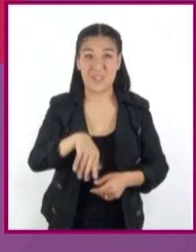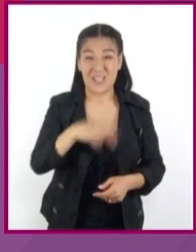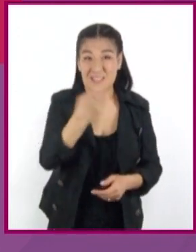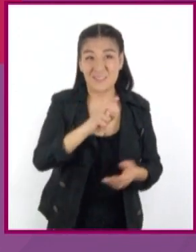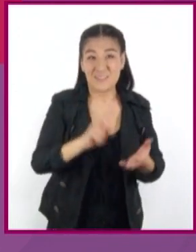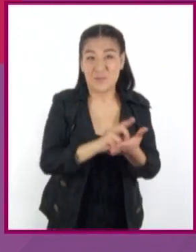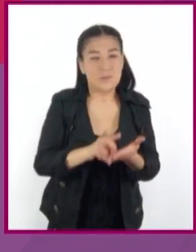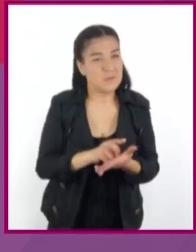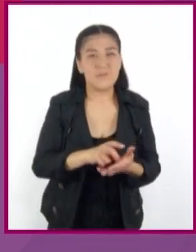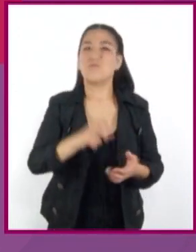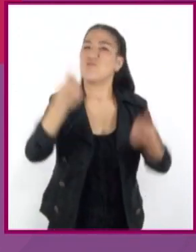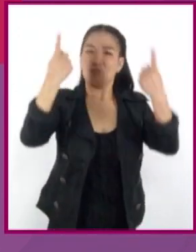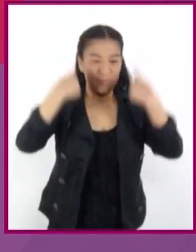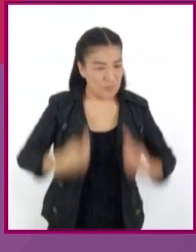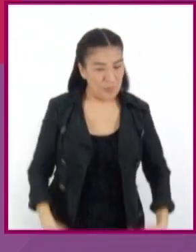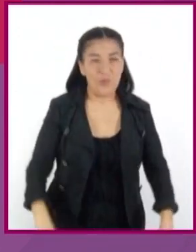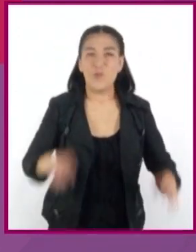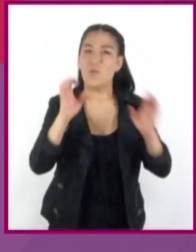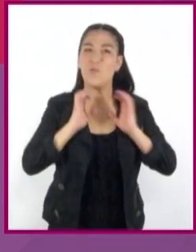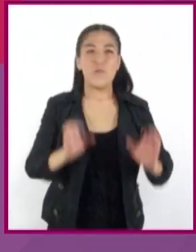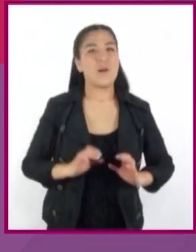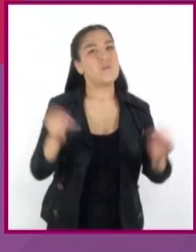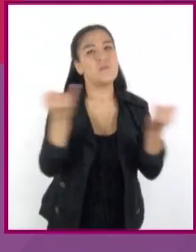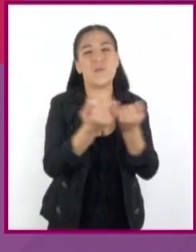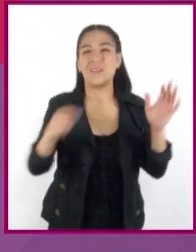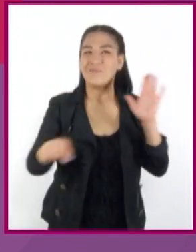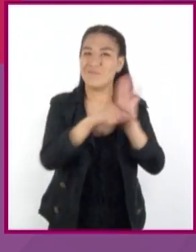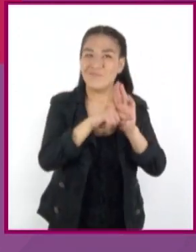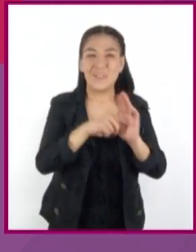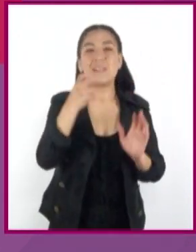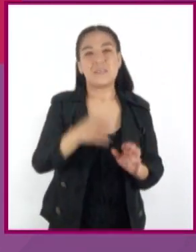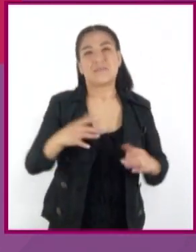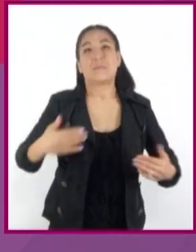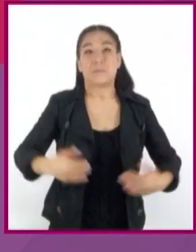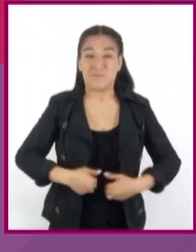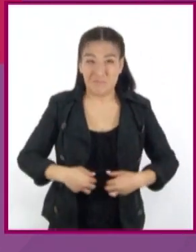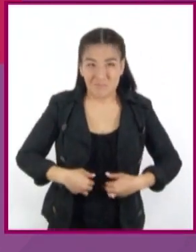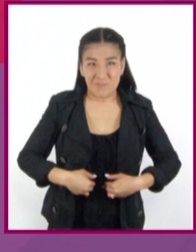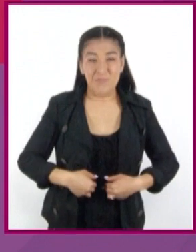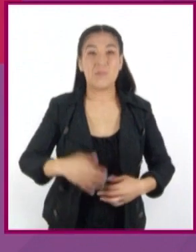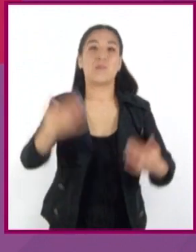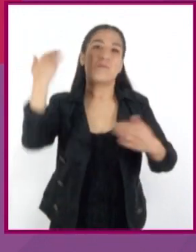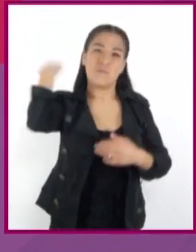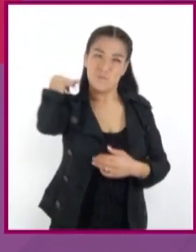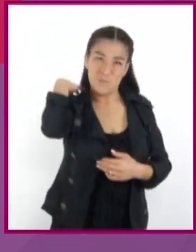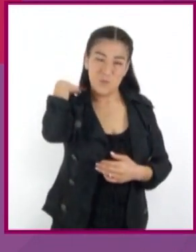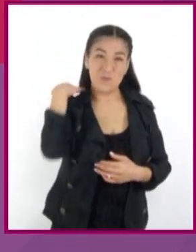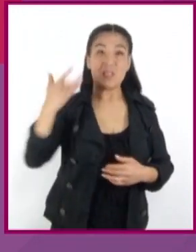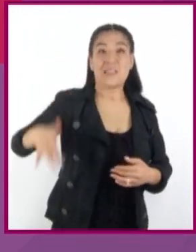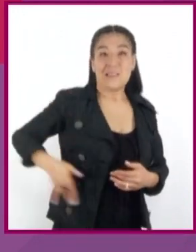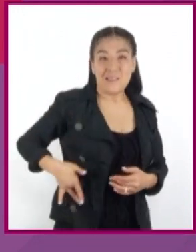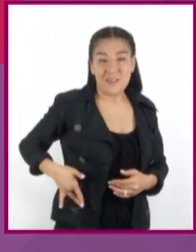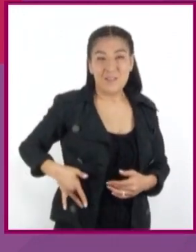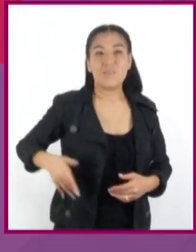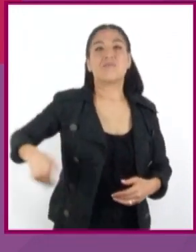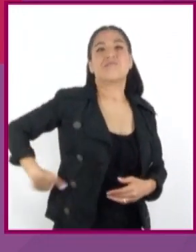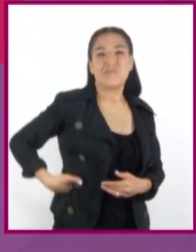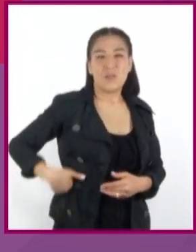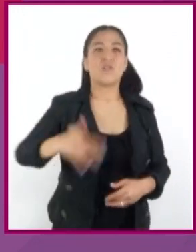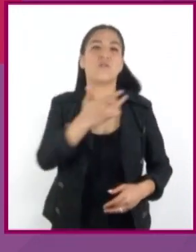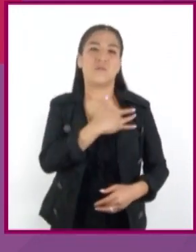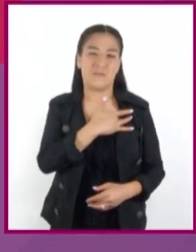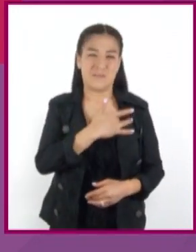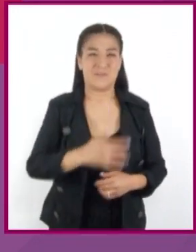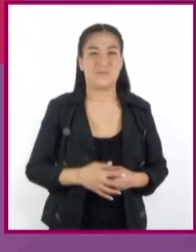organismo sufre alteraciones negativas, en especial órganos como el estómago, pulmones, hígado, riñones y corazón.